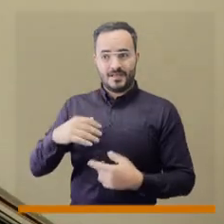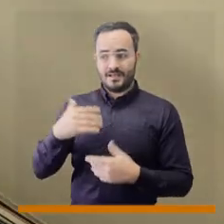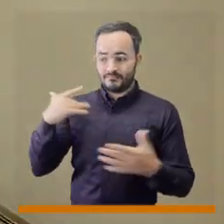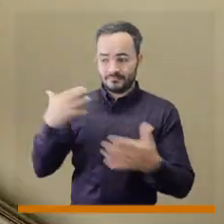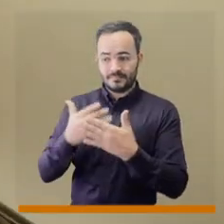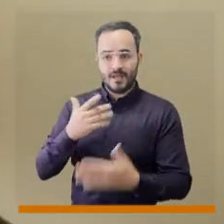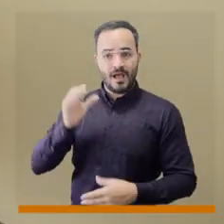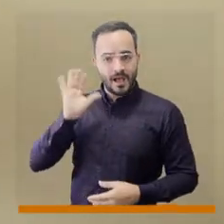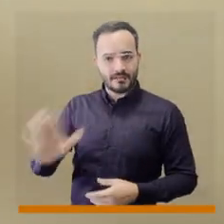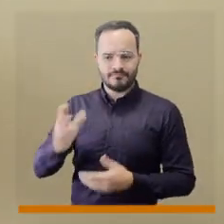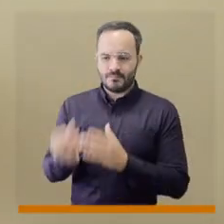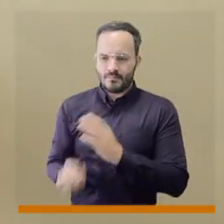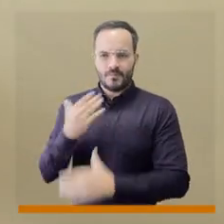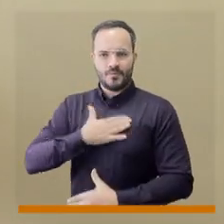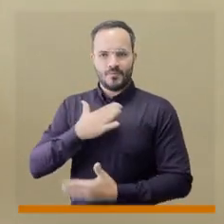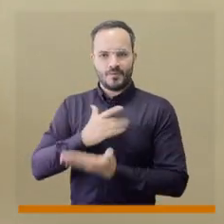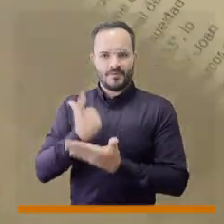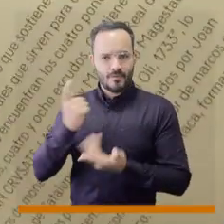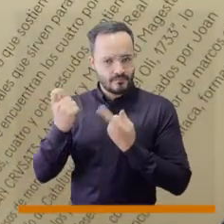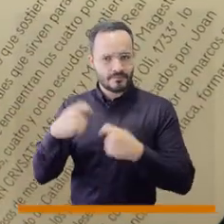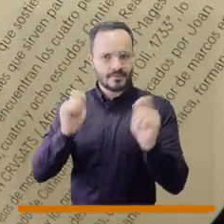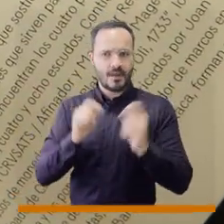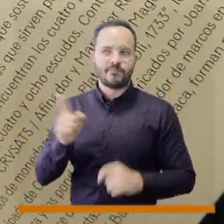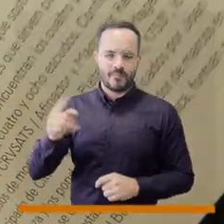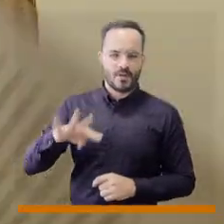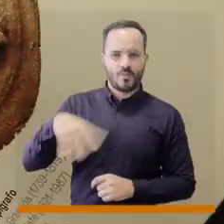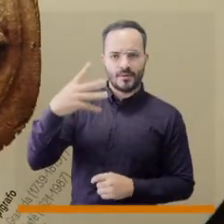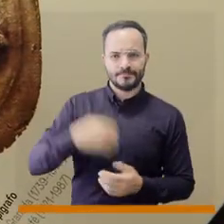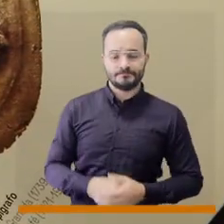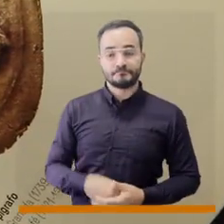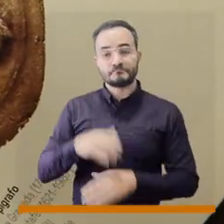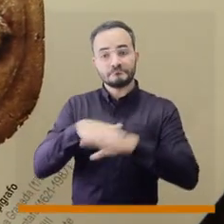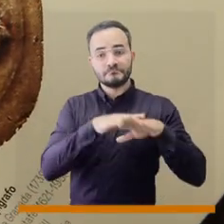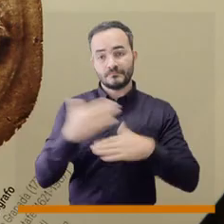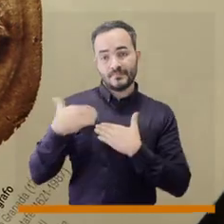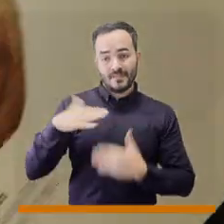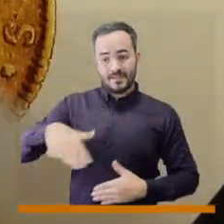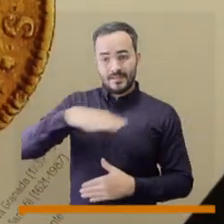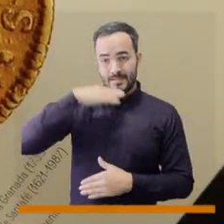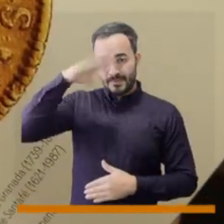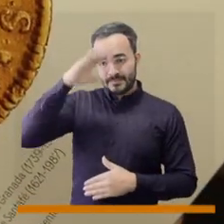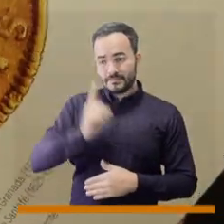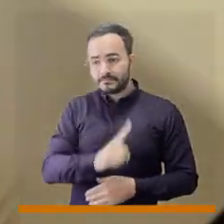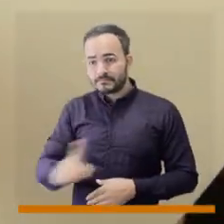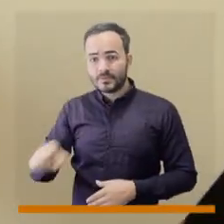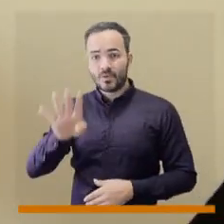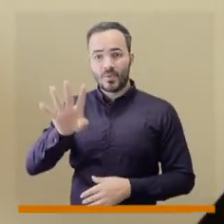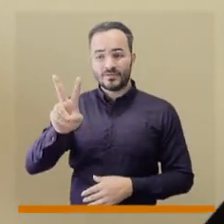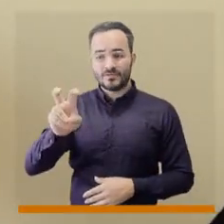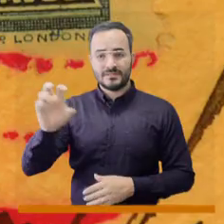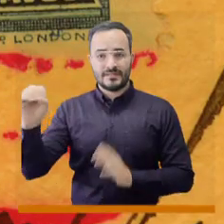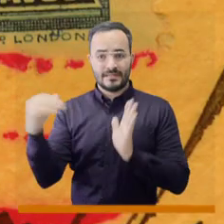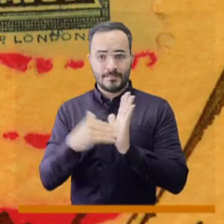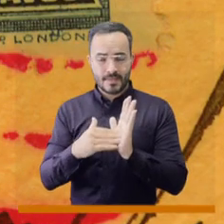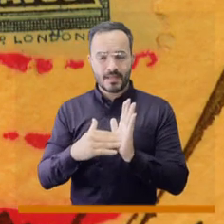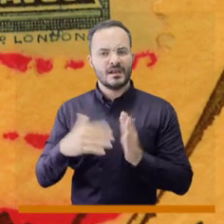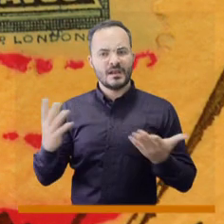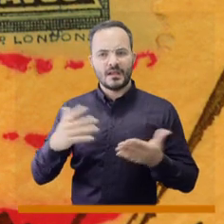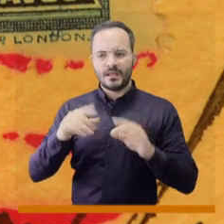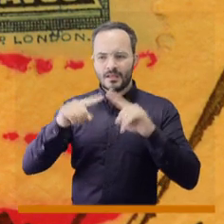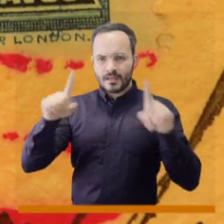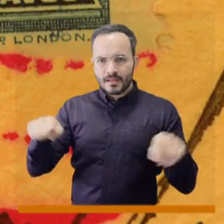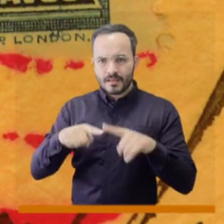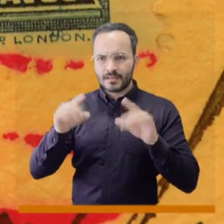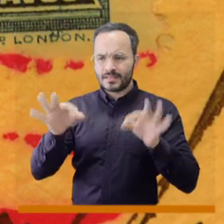años para la venta en el portón de los libros en el cuarto piso. Tenemos a nuestro cargo en Medellín más de 470.000 estampillas,